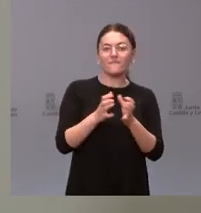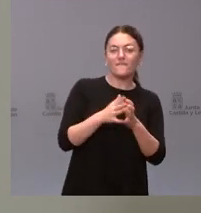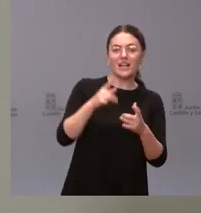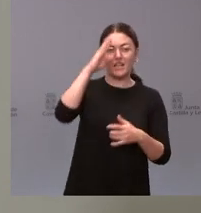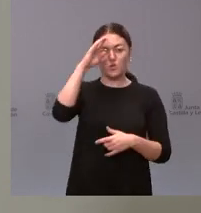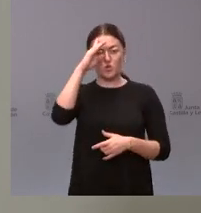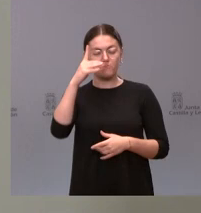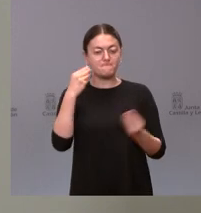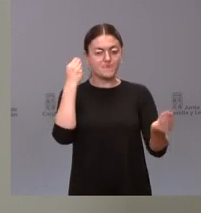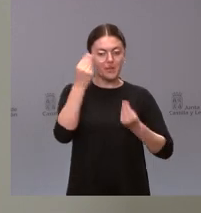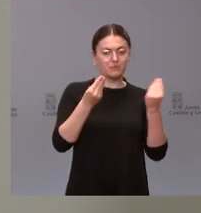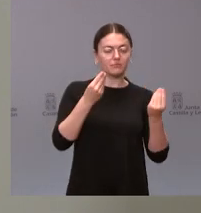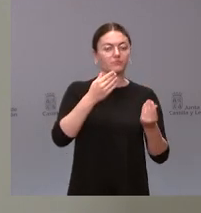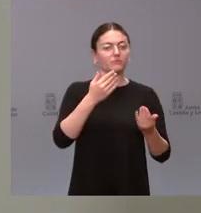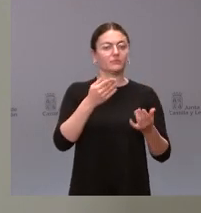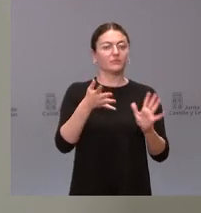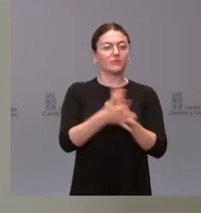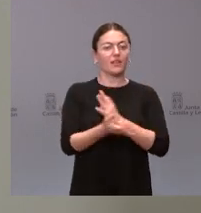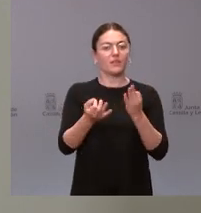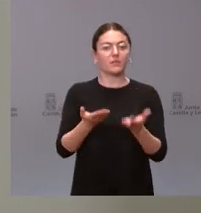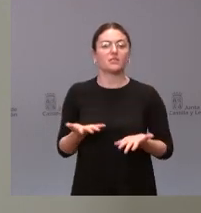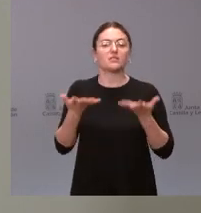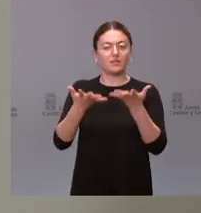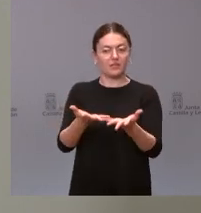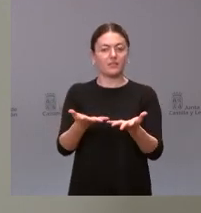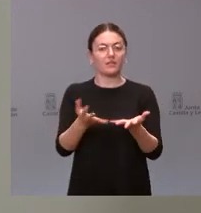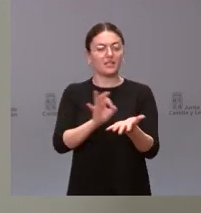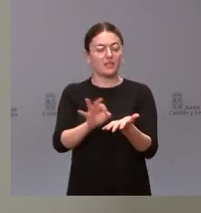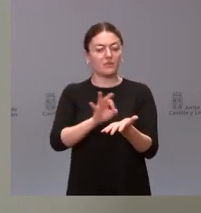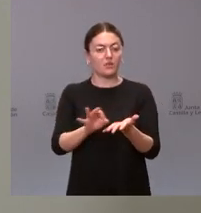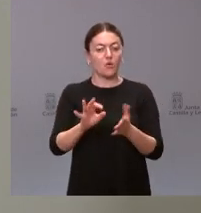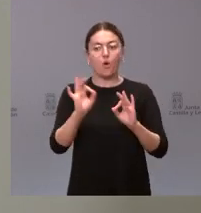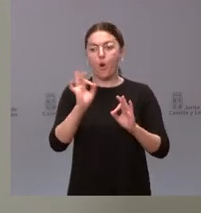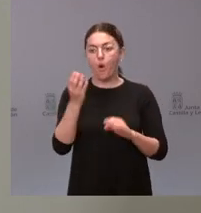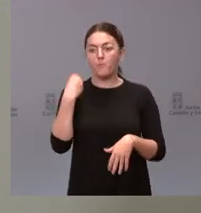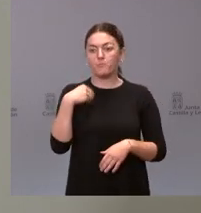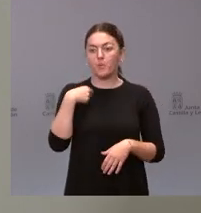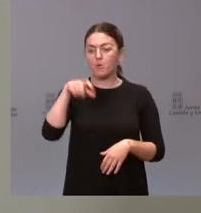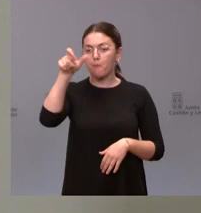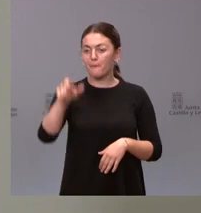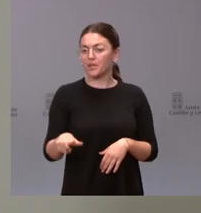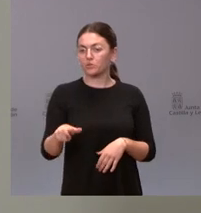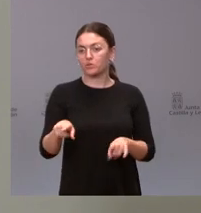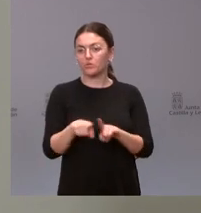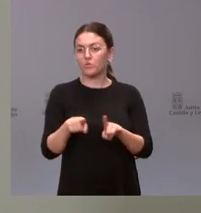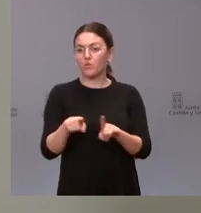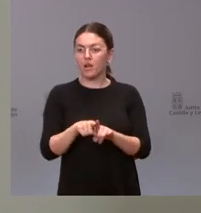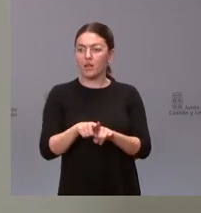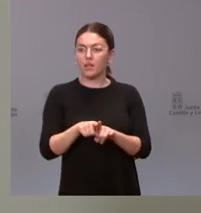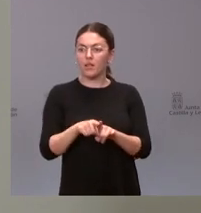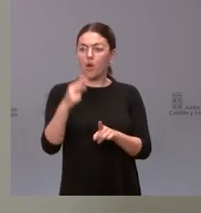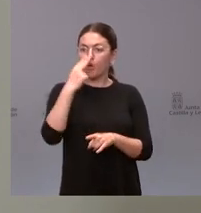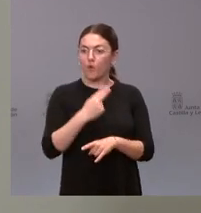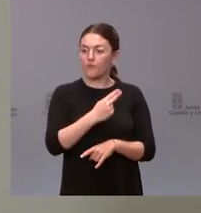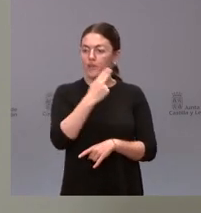consideremos útiles o bien la persona que ha depositado nuestra confianza o su confianza en nosotros pues así